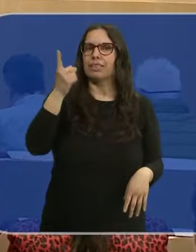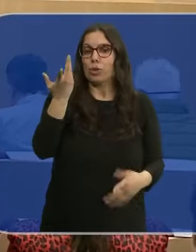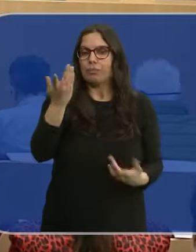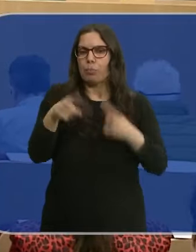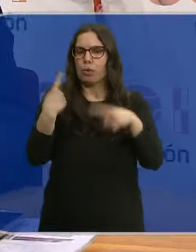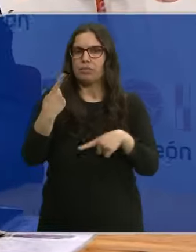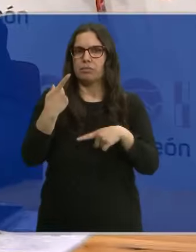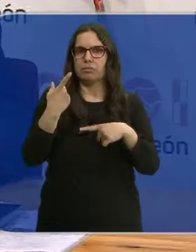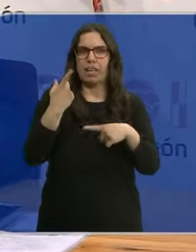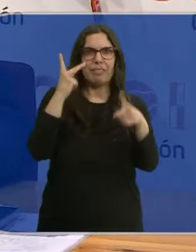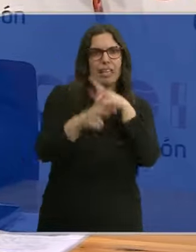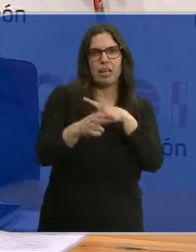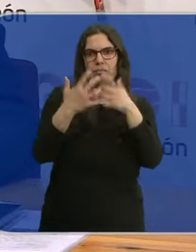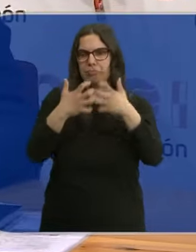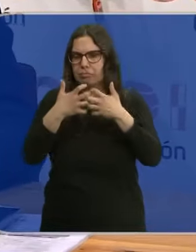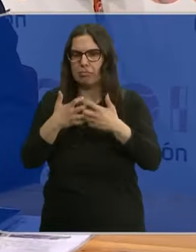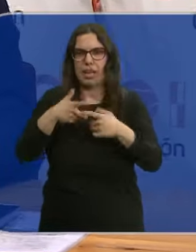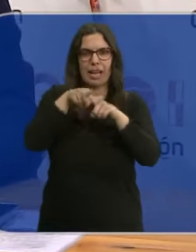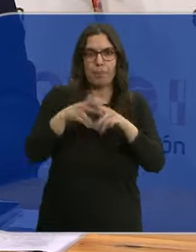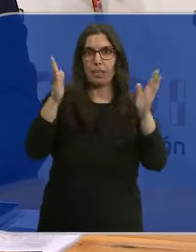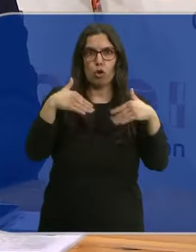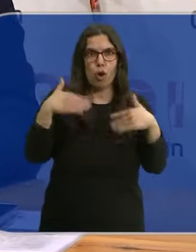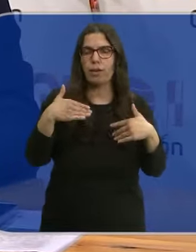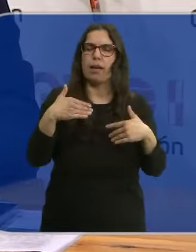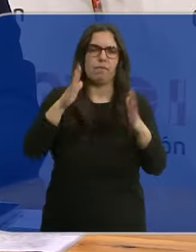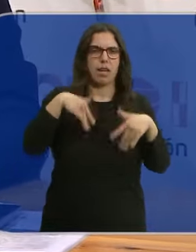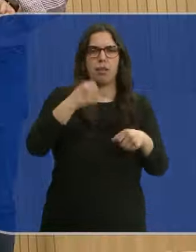herramientas para combatirla se salda con el abandono del empleo.